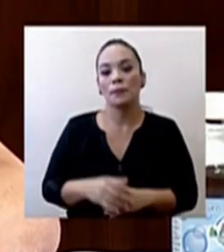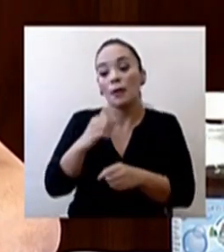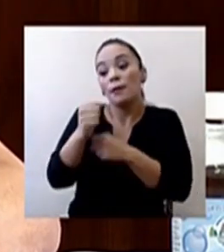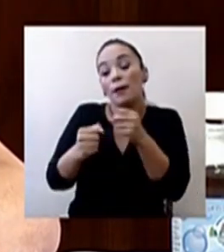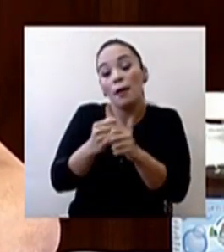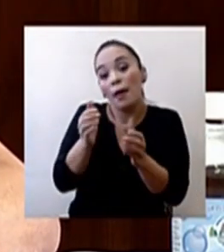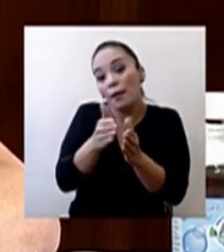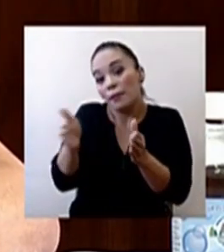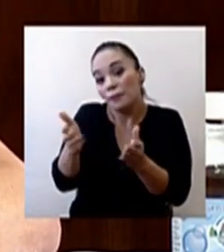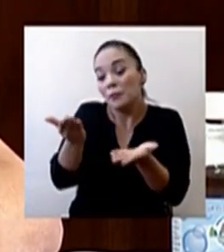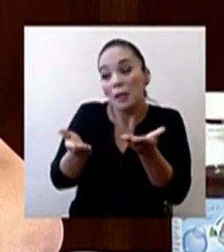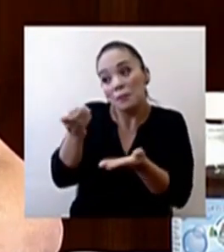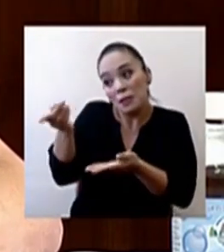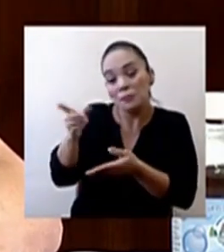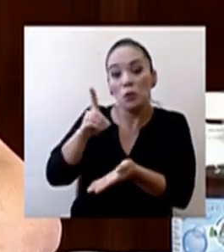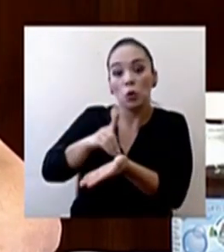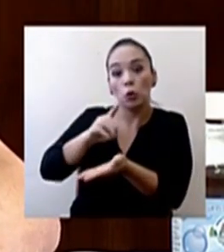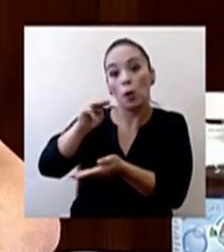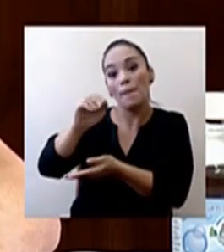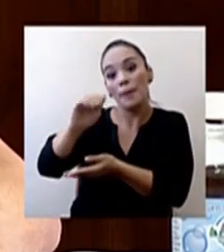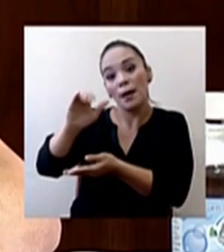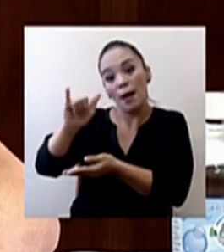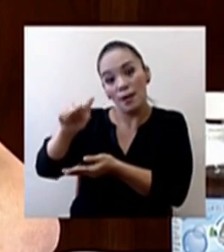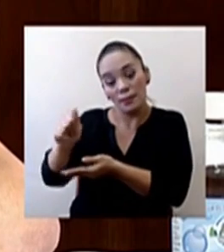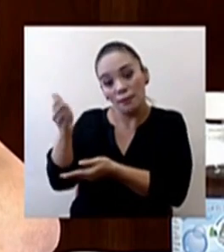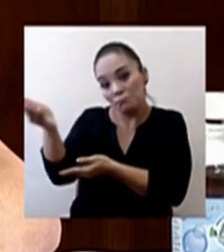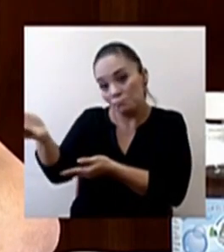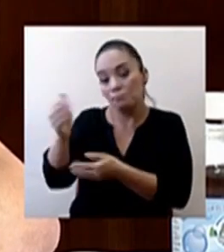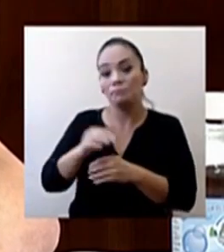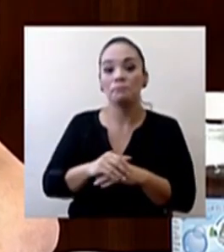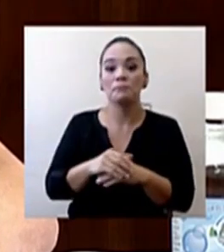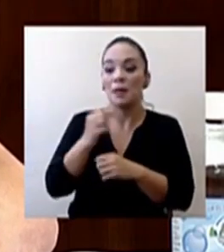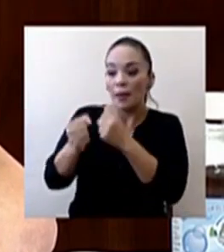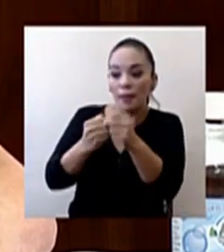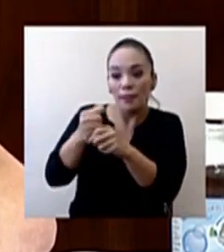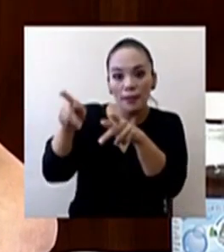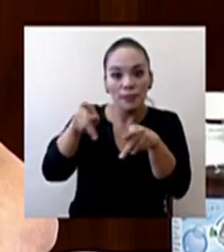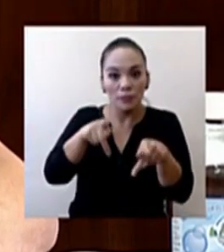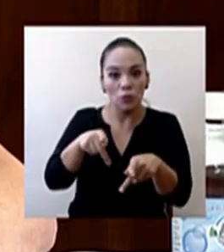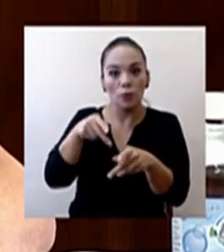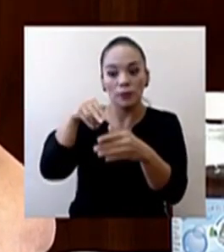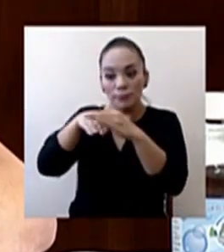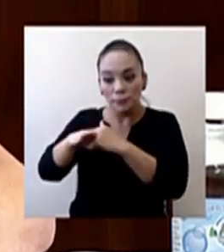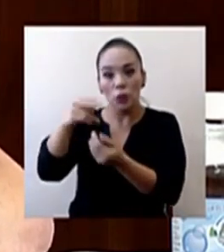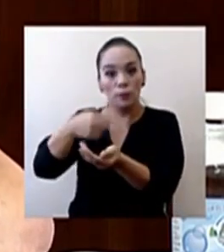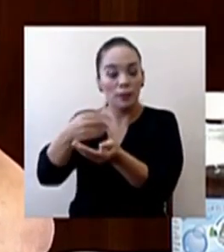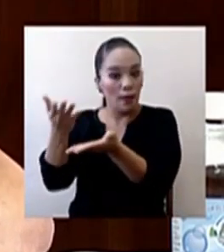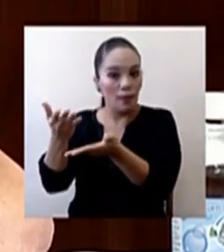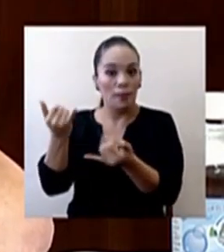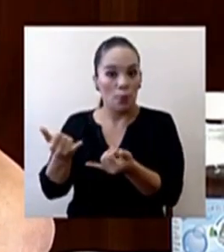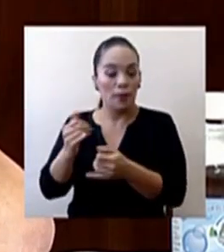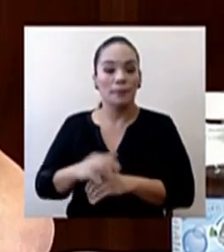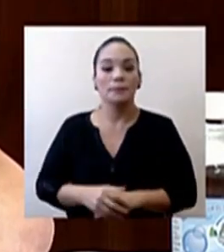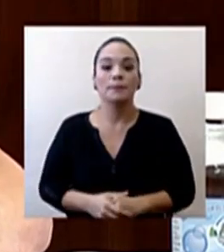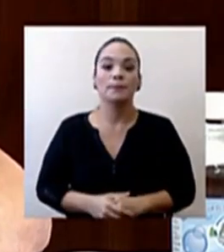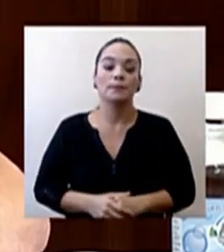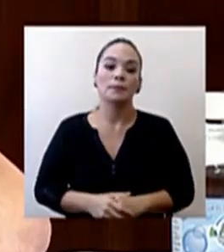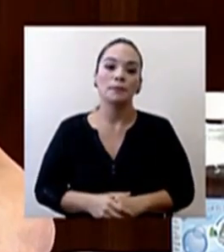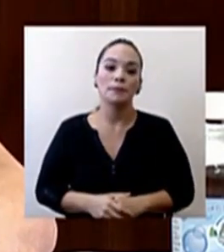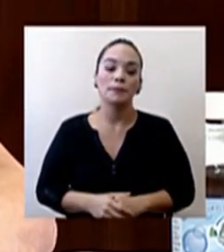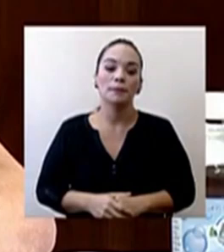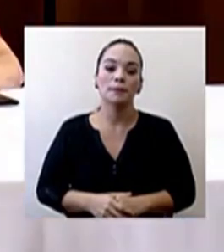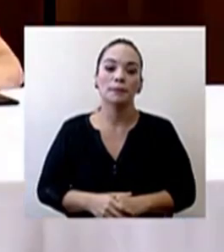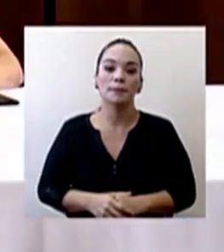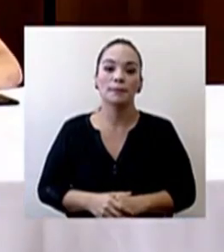vez, doctor Macaya, con relación a la edad de las personas que están hospitalizadas en este momento. Sí.